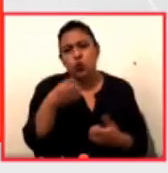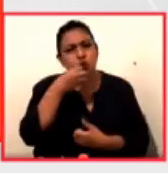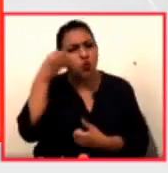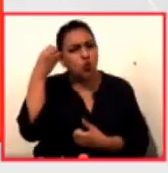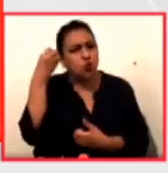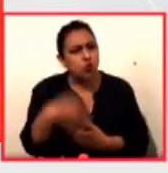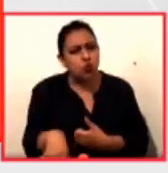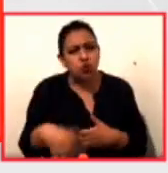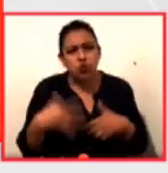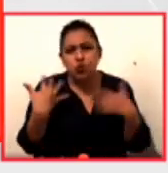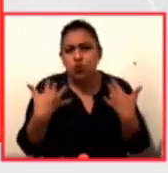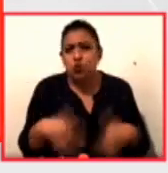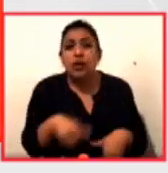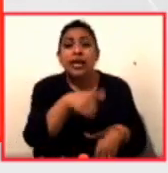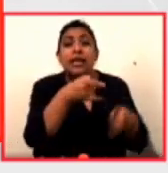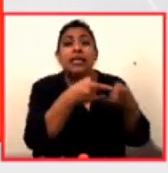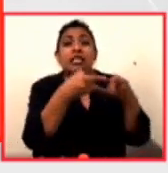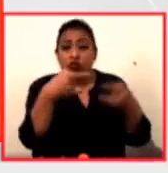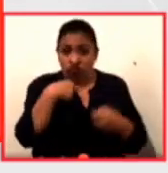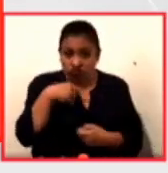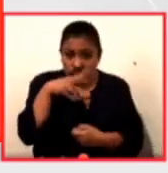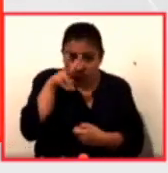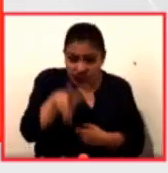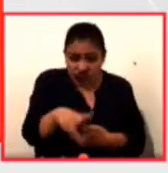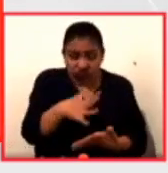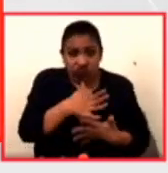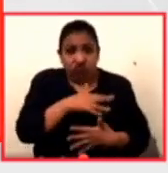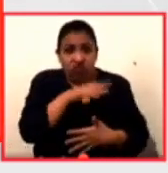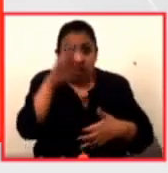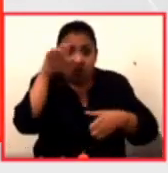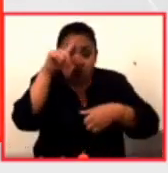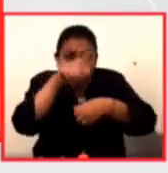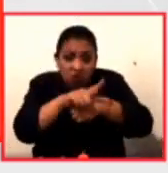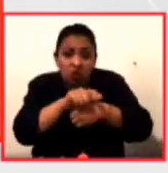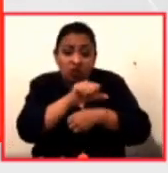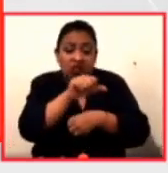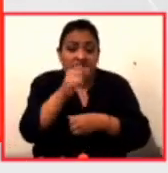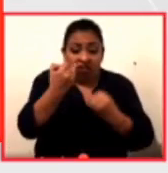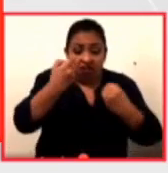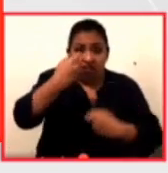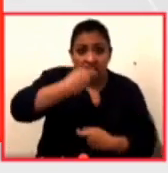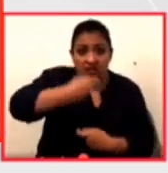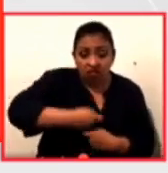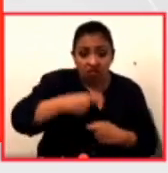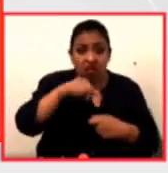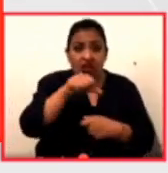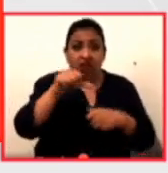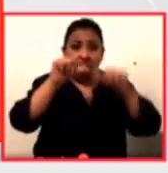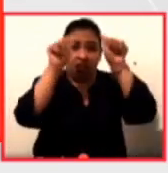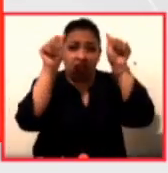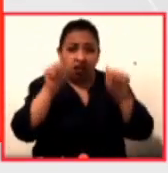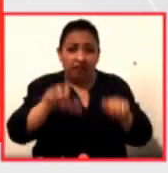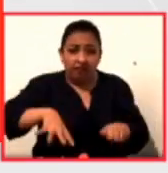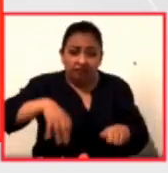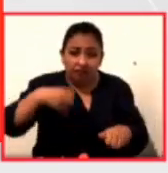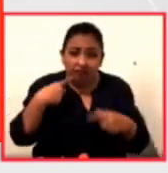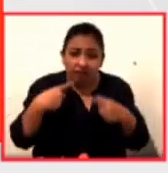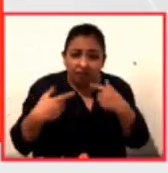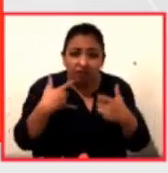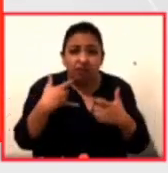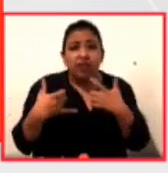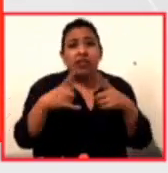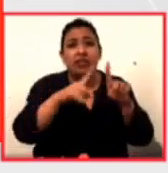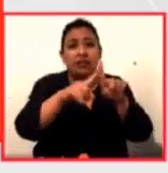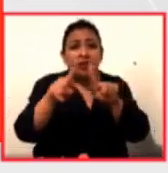Una historia de tenacidad, de amor por la cultura, por la identidad y por las artes, de lucha por la diversidad y por el